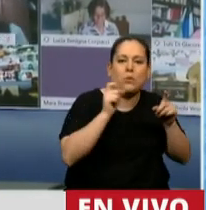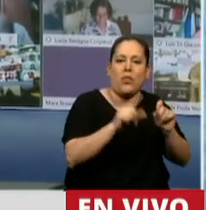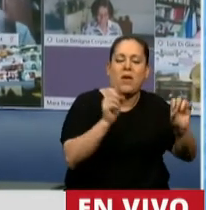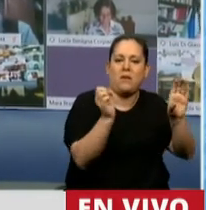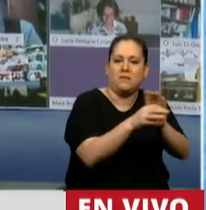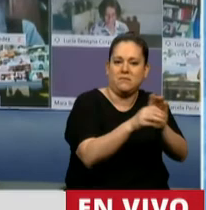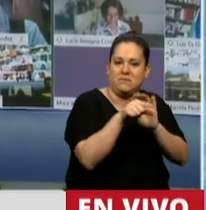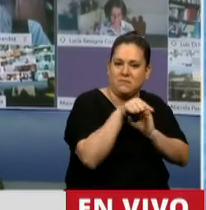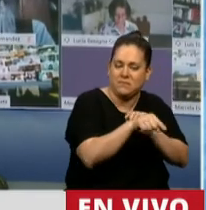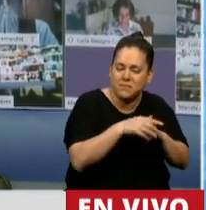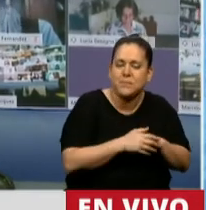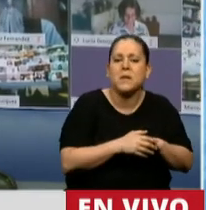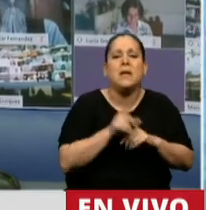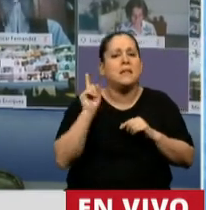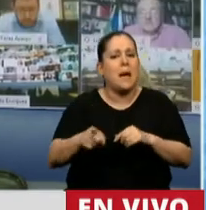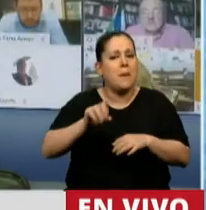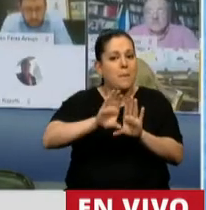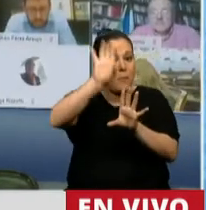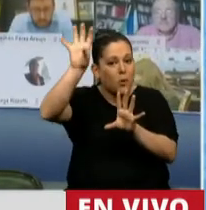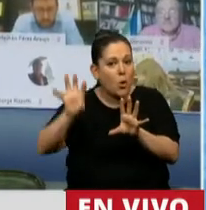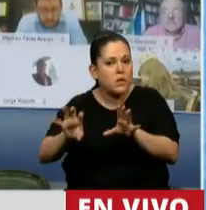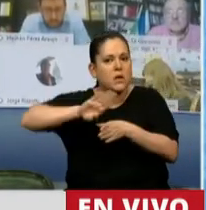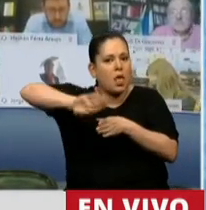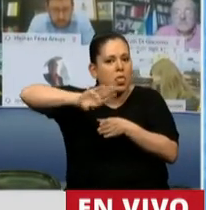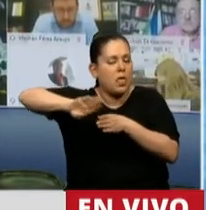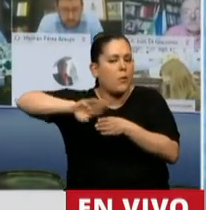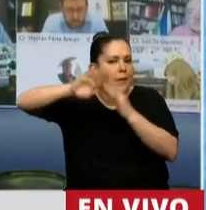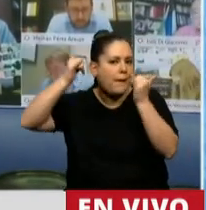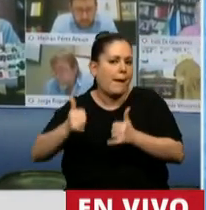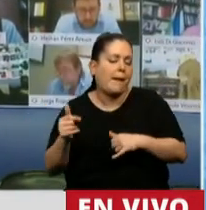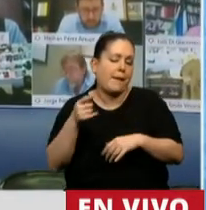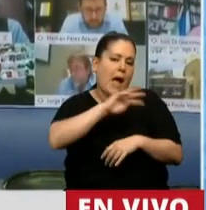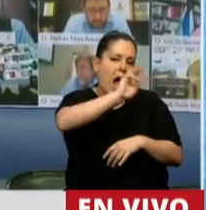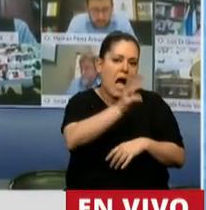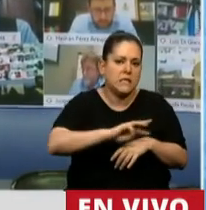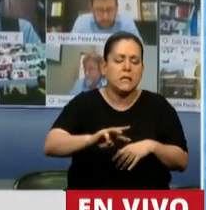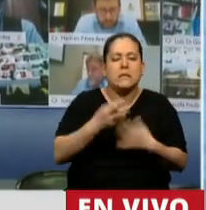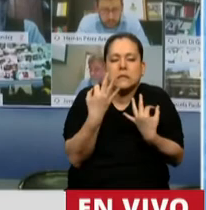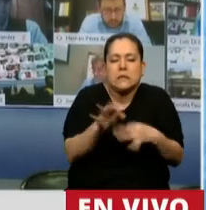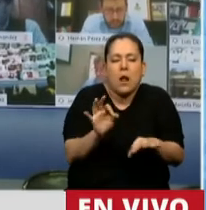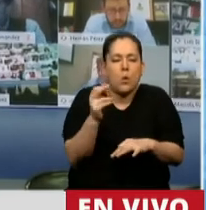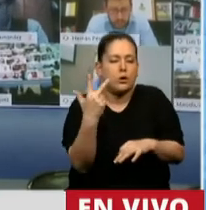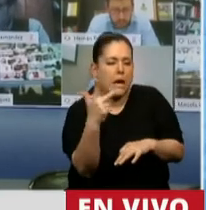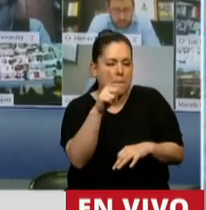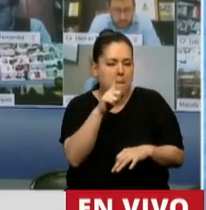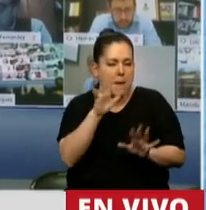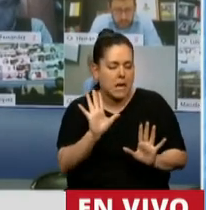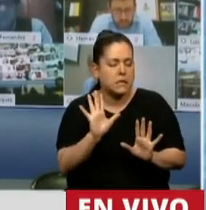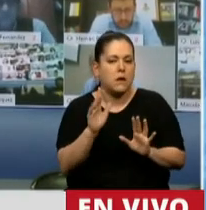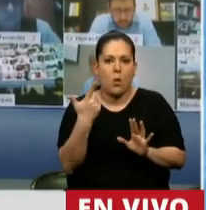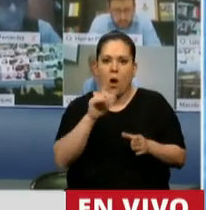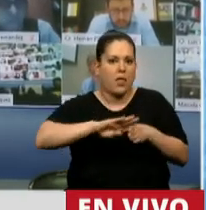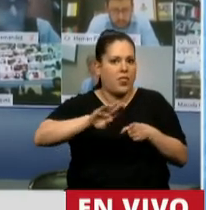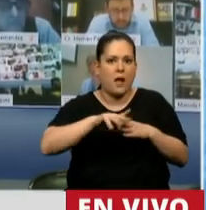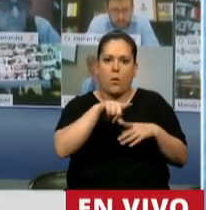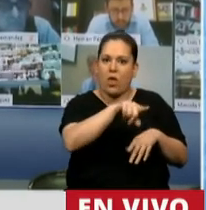las deudas de casi todas las provincias con la ANSES, exceptuando creo que tres distritos, se van a poder